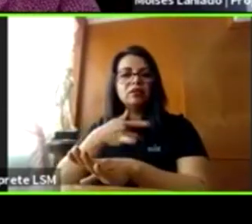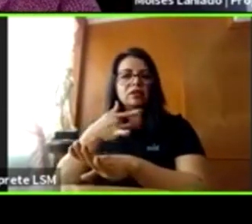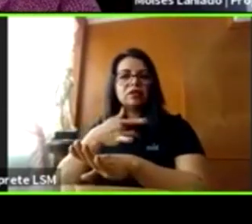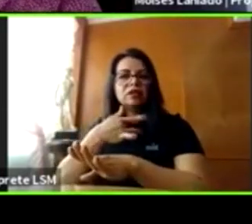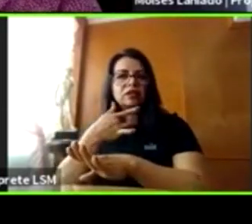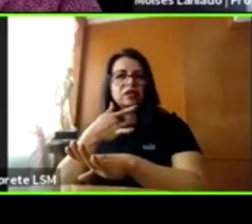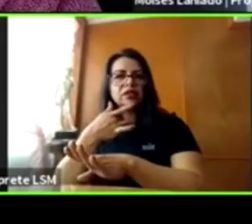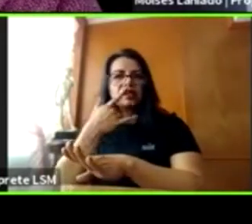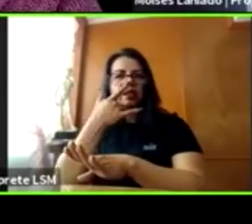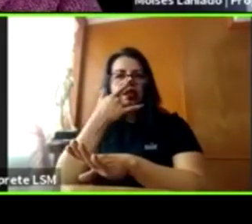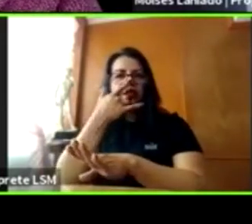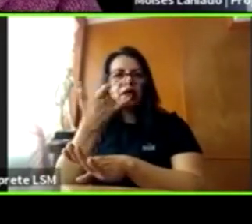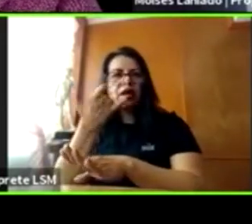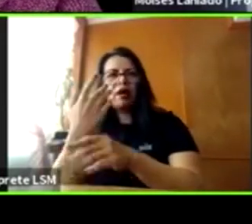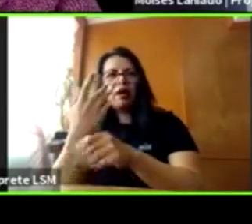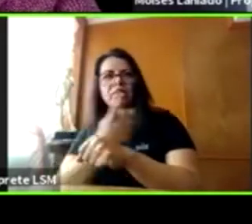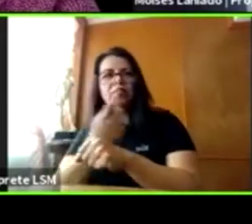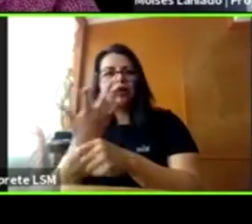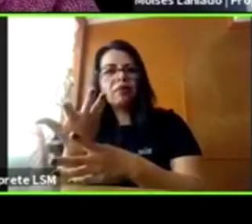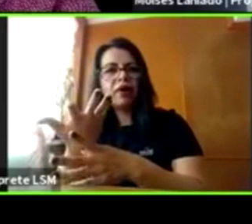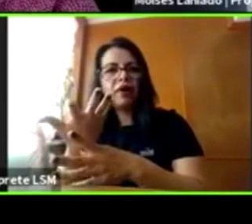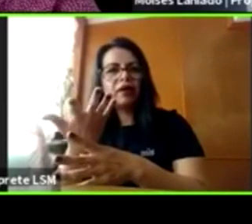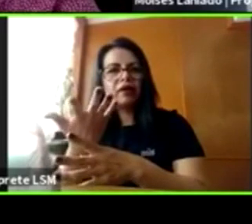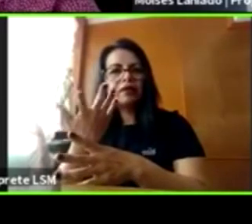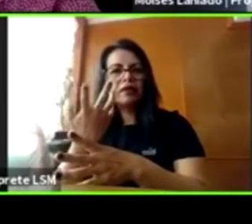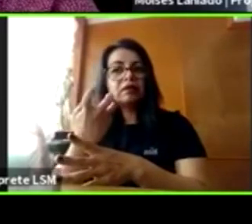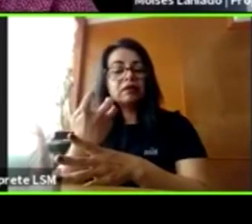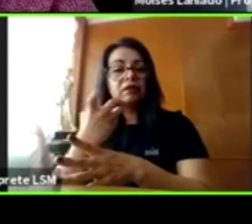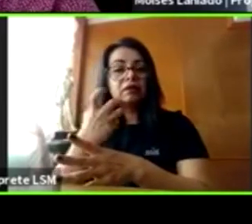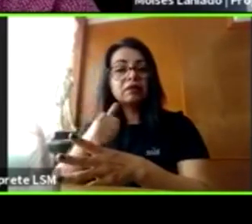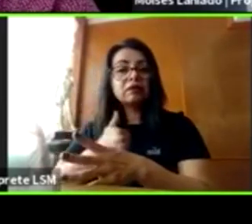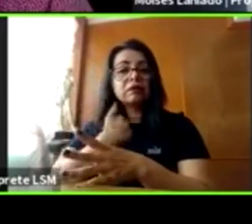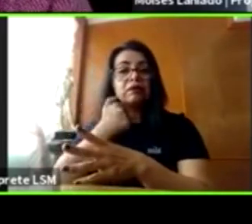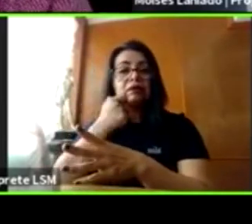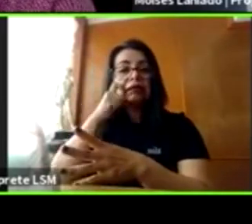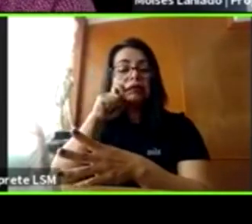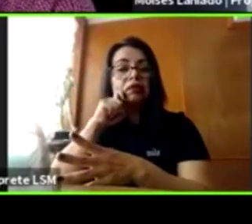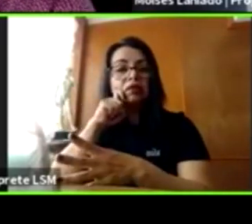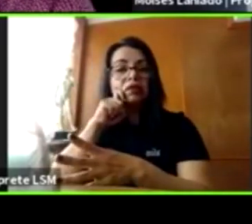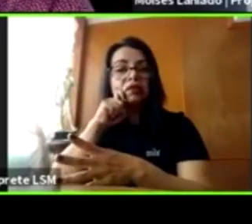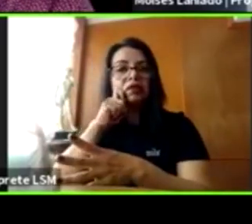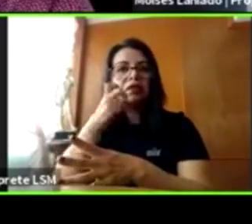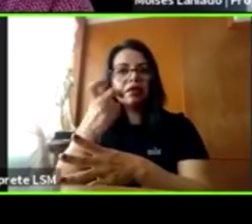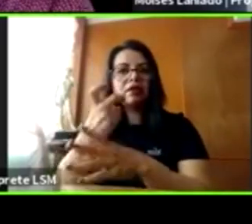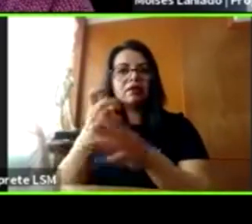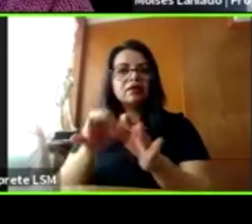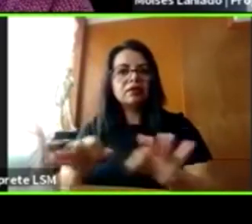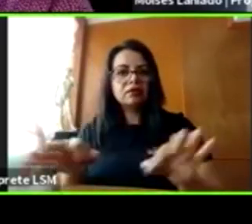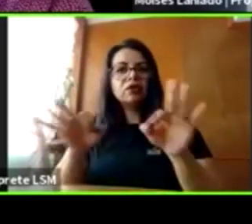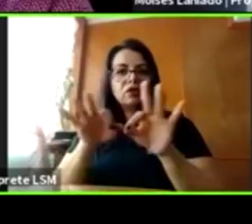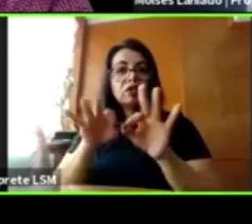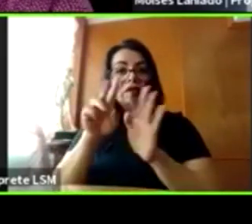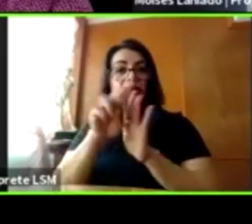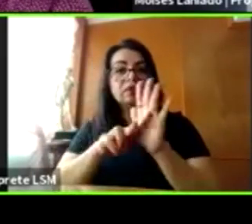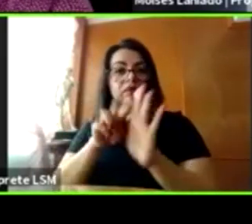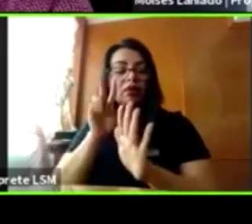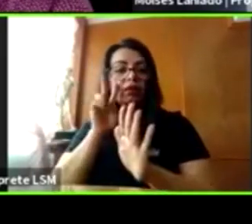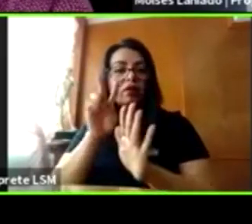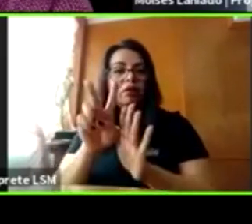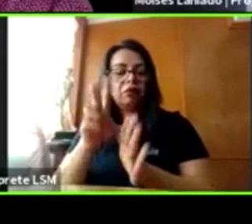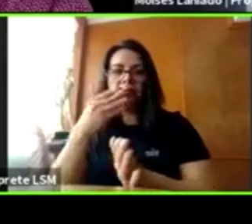pasando que es violencia sexual. Y los mitos ahí son importantes. Nosotros vimos ese video muy bueno de UNICEF, excelente.